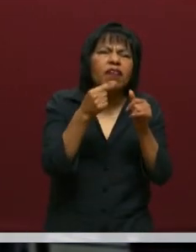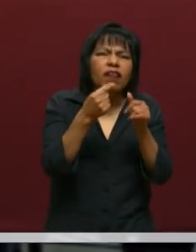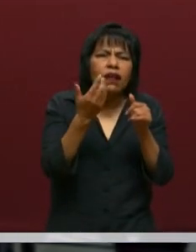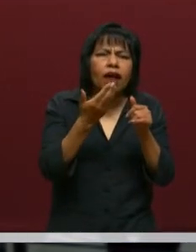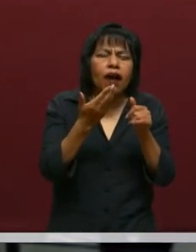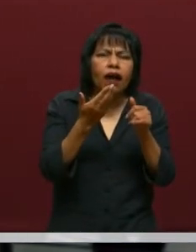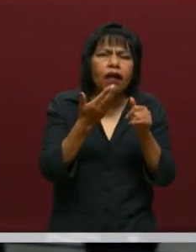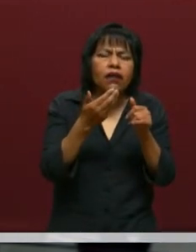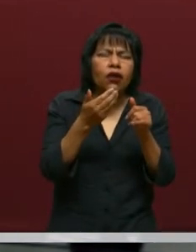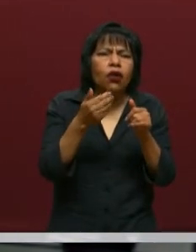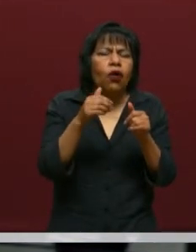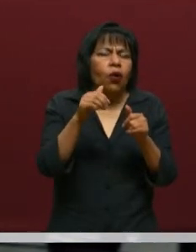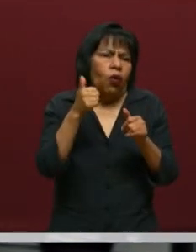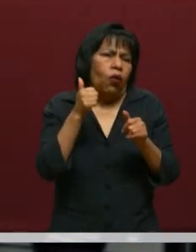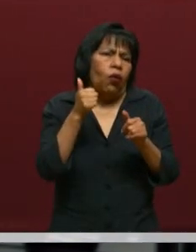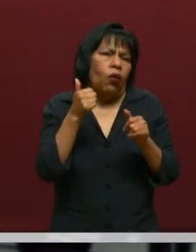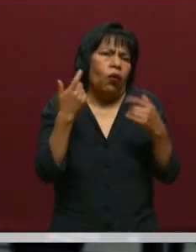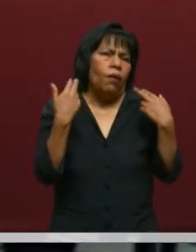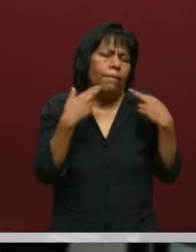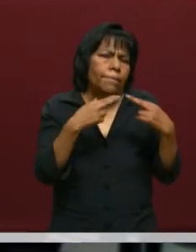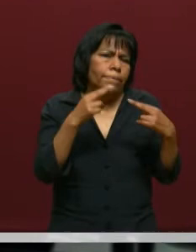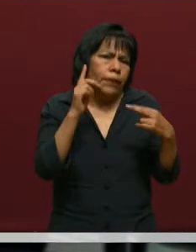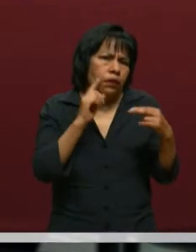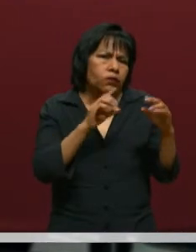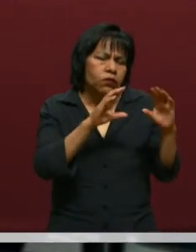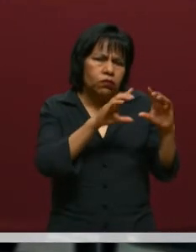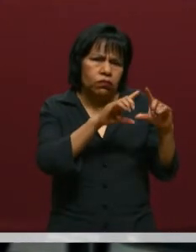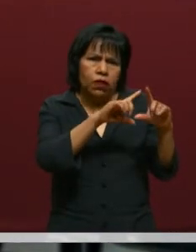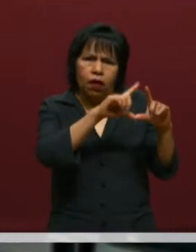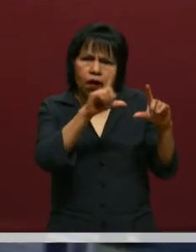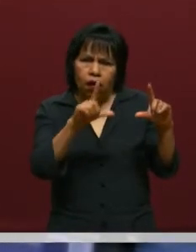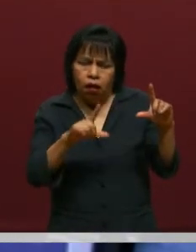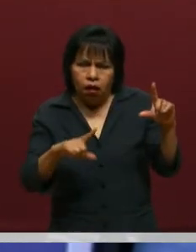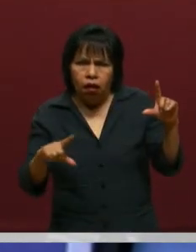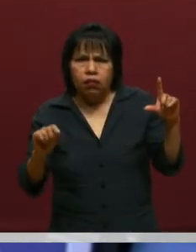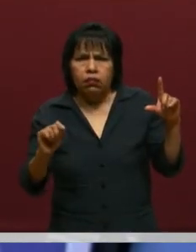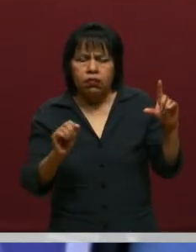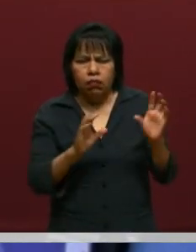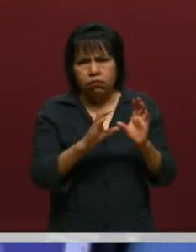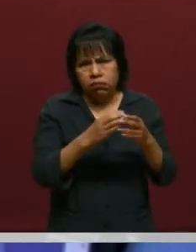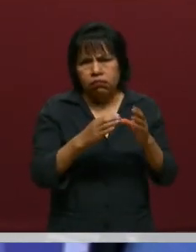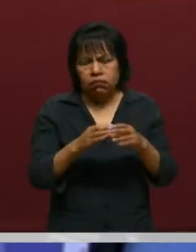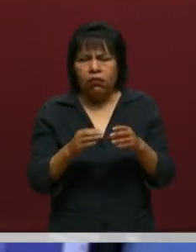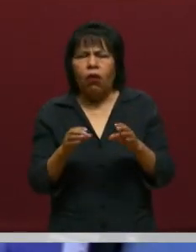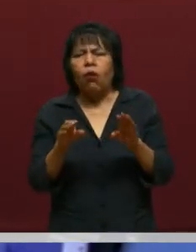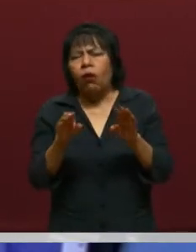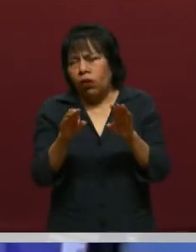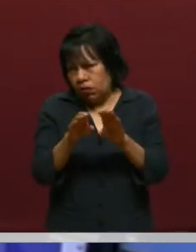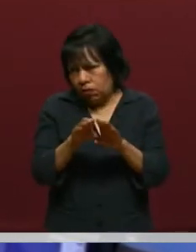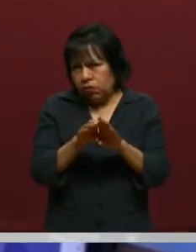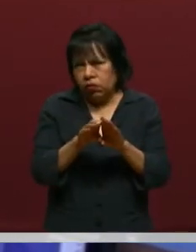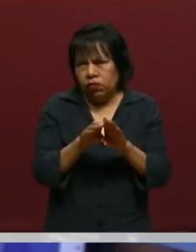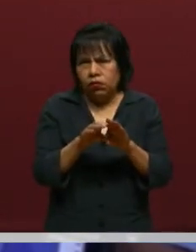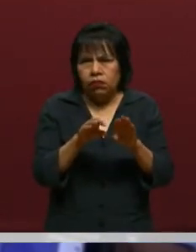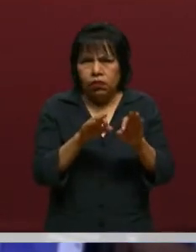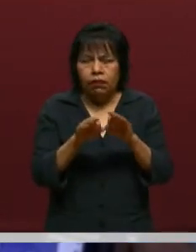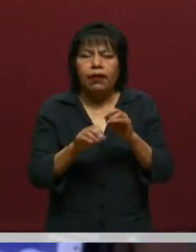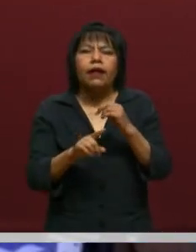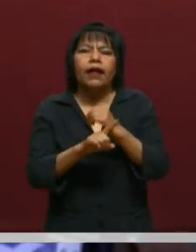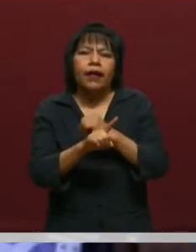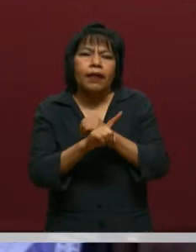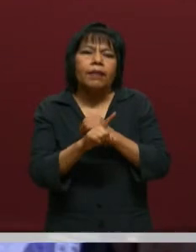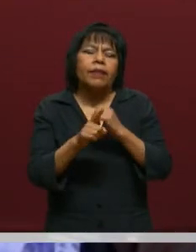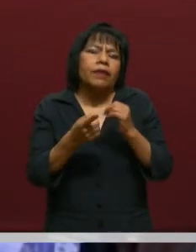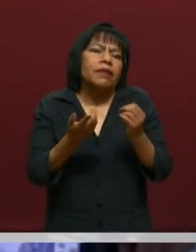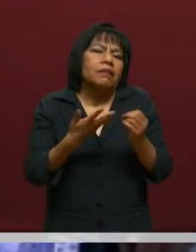ya estos profesores para volverse cuerpos académicos consolidados. cómo le han hecho, de qué manera, qué problemáticas